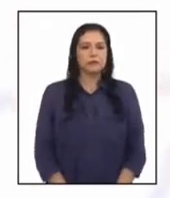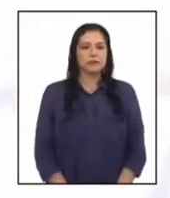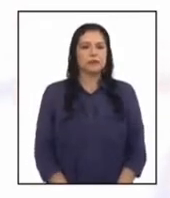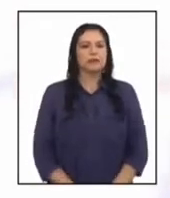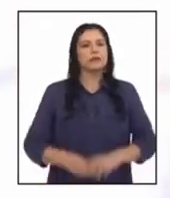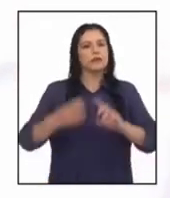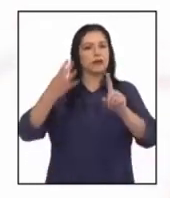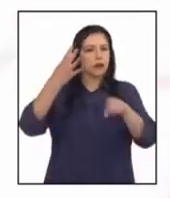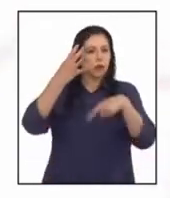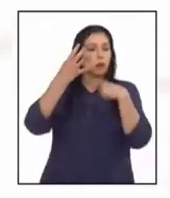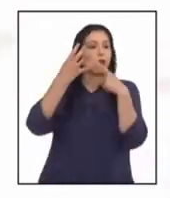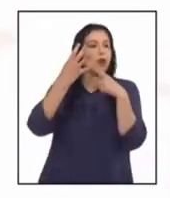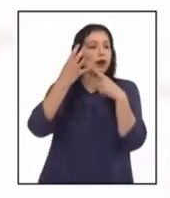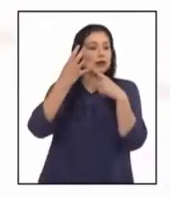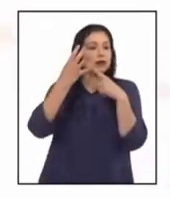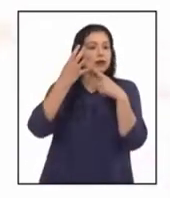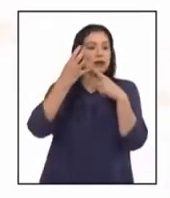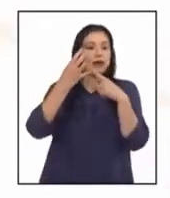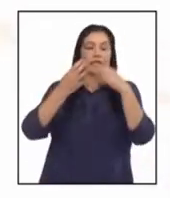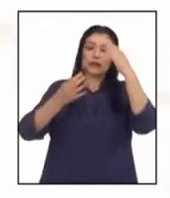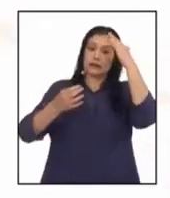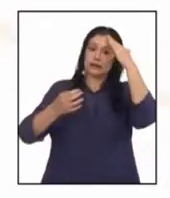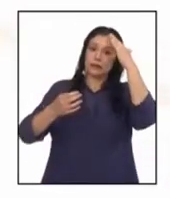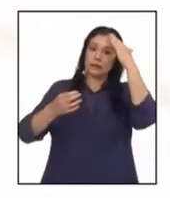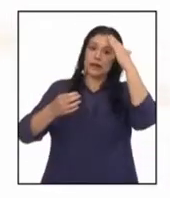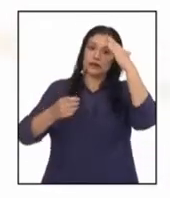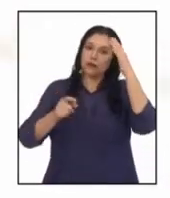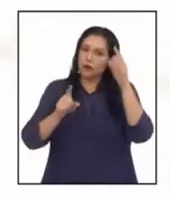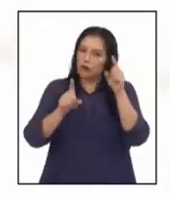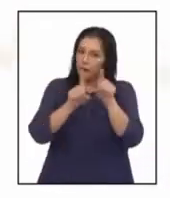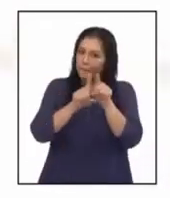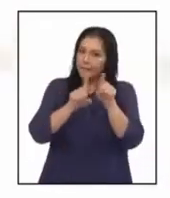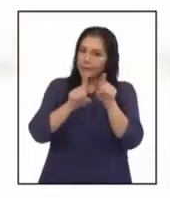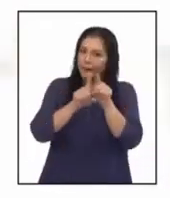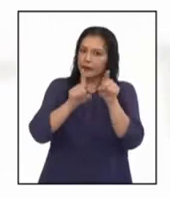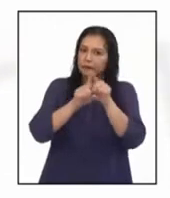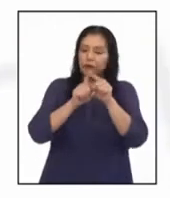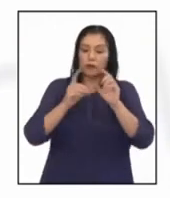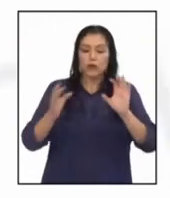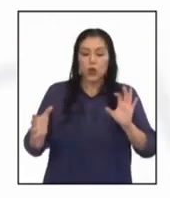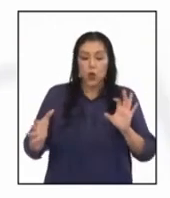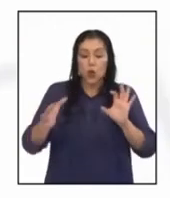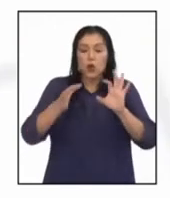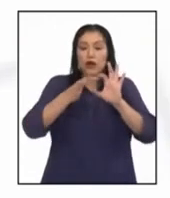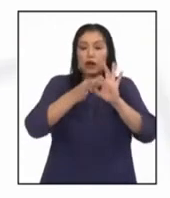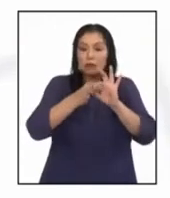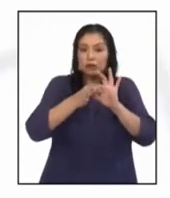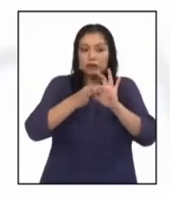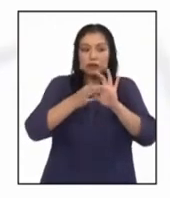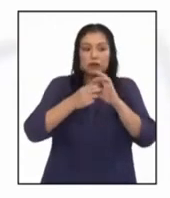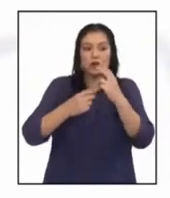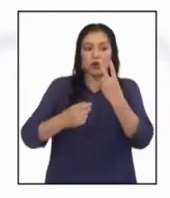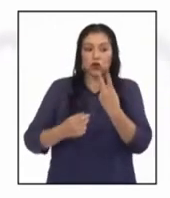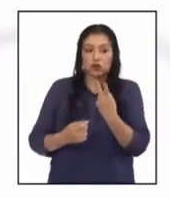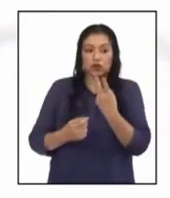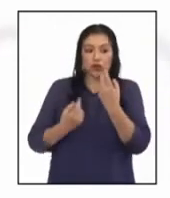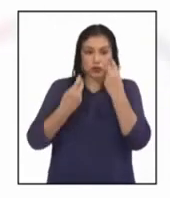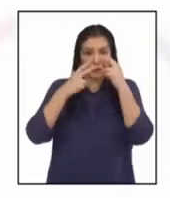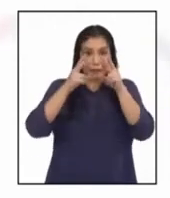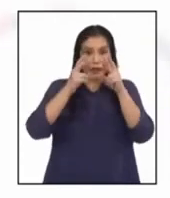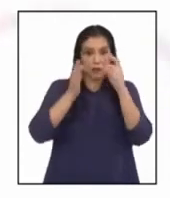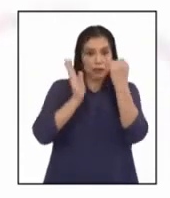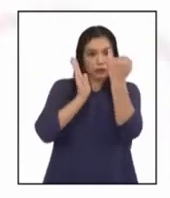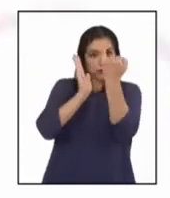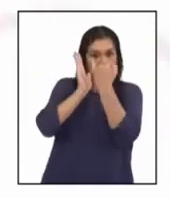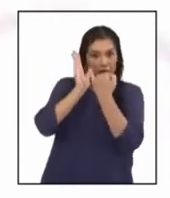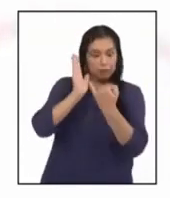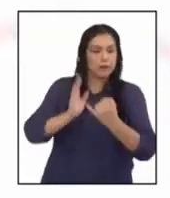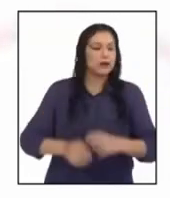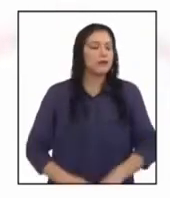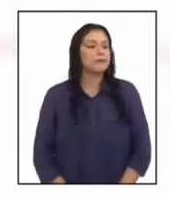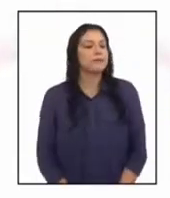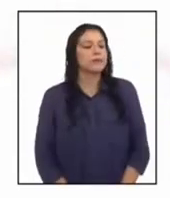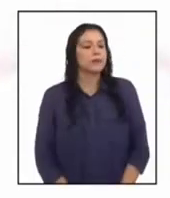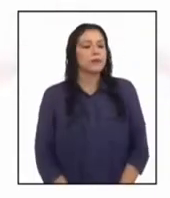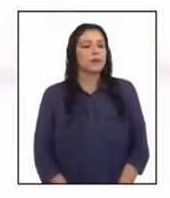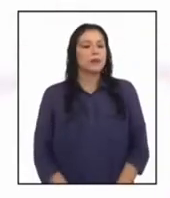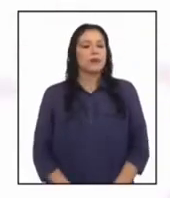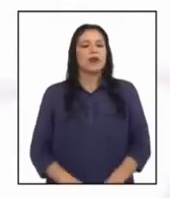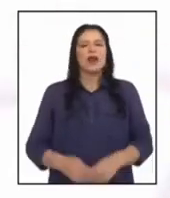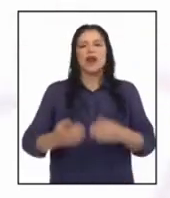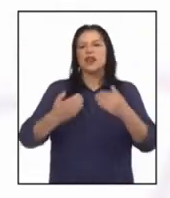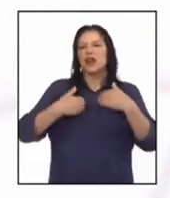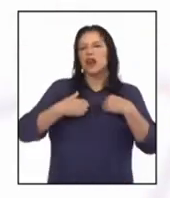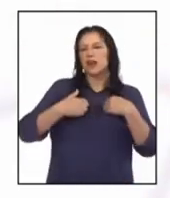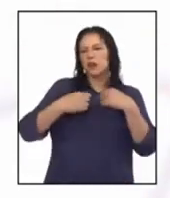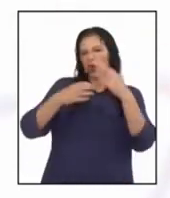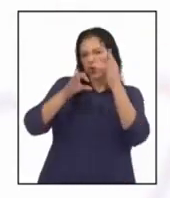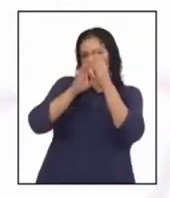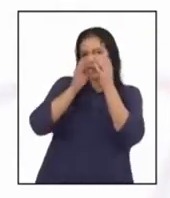Paso 4. Teniendo en cuenta el mismo criterio, unimos los dos extremos, tal como se muestra en la imagen. Formamos una